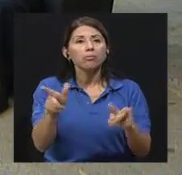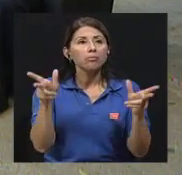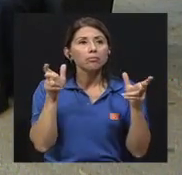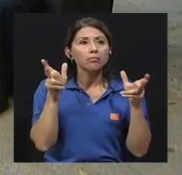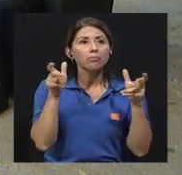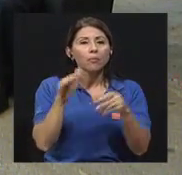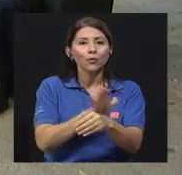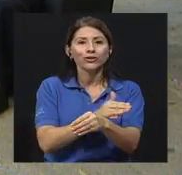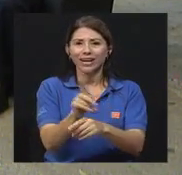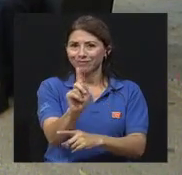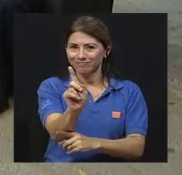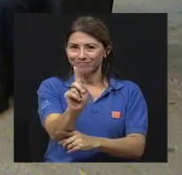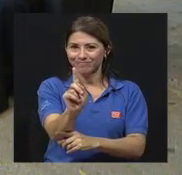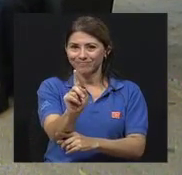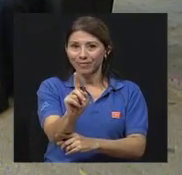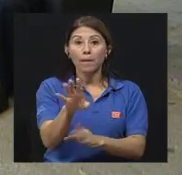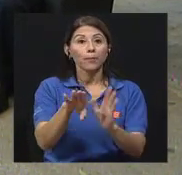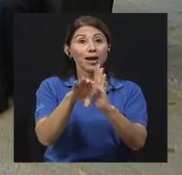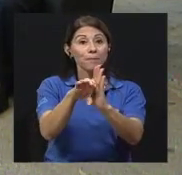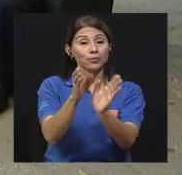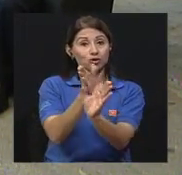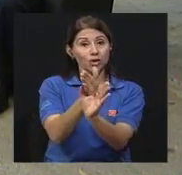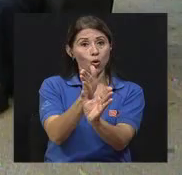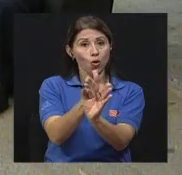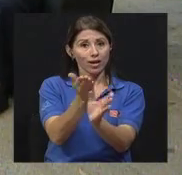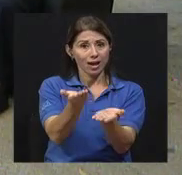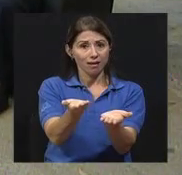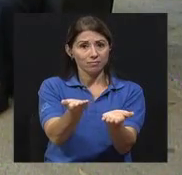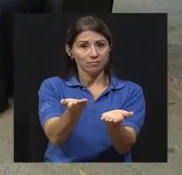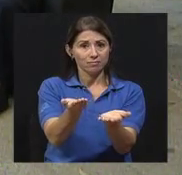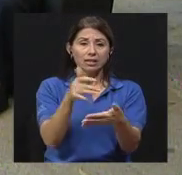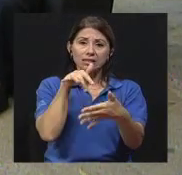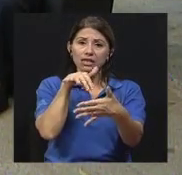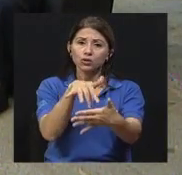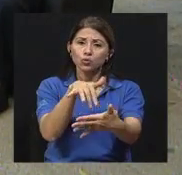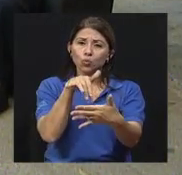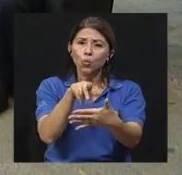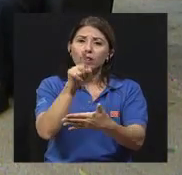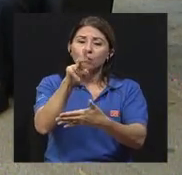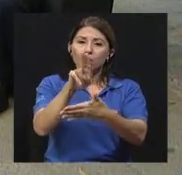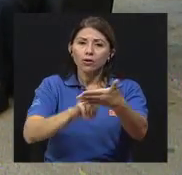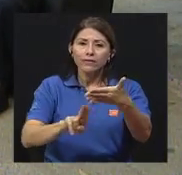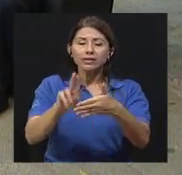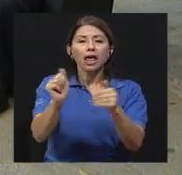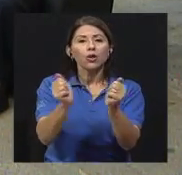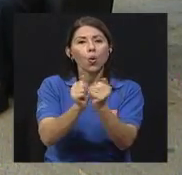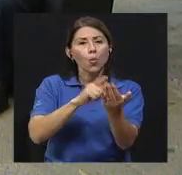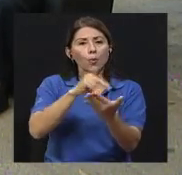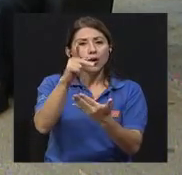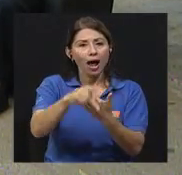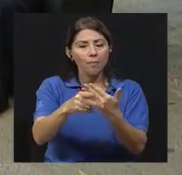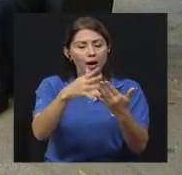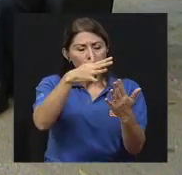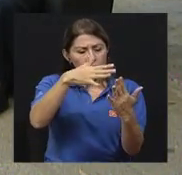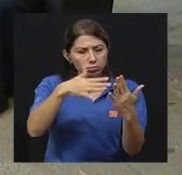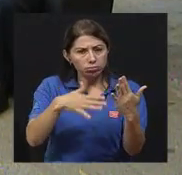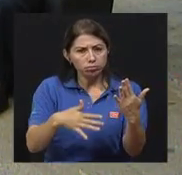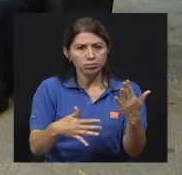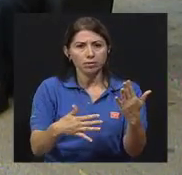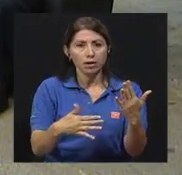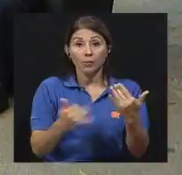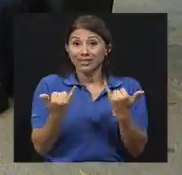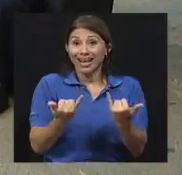Digamos, así como esta psicología, ¿verdad? Que es, digamos, que se estudia en una universidad con todo un programa, bueno,